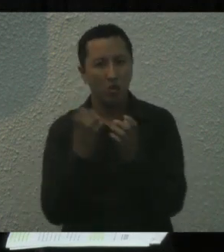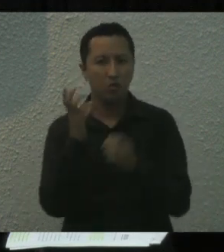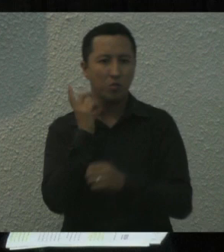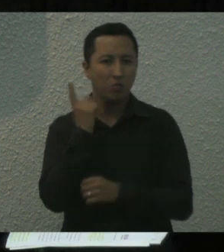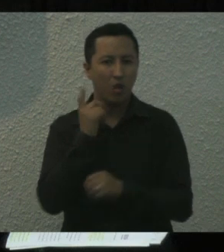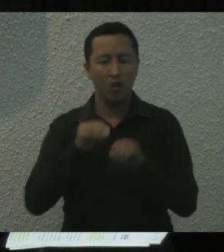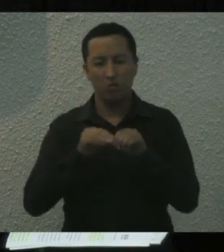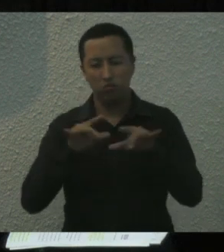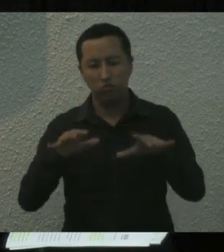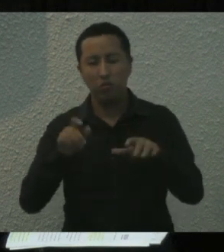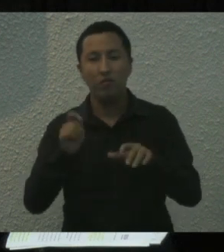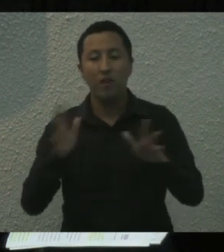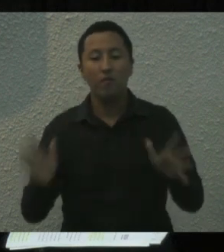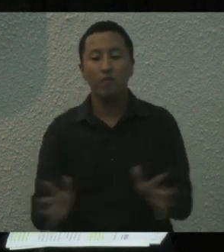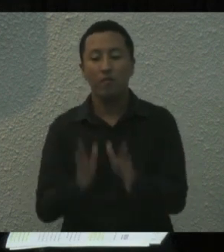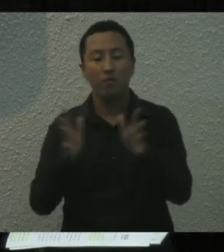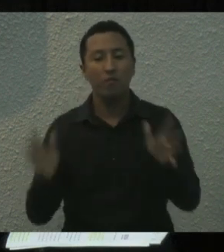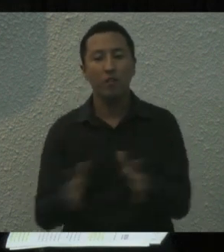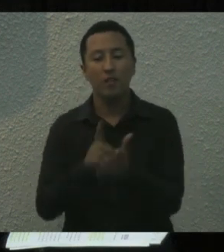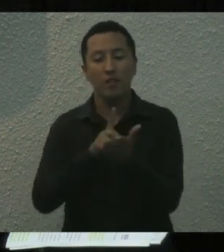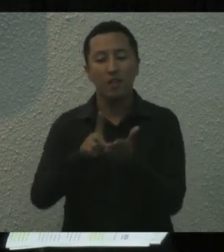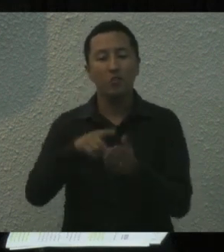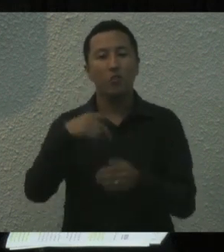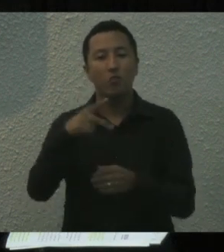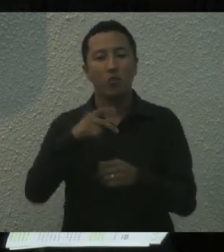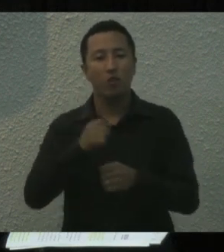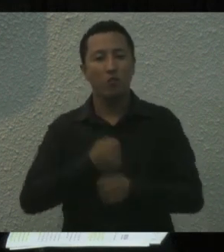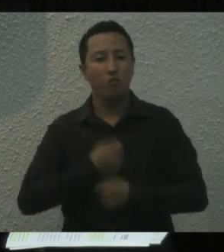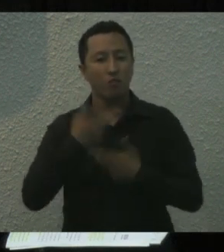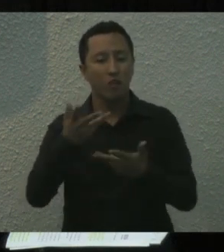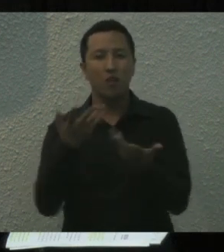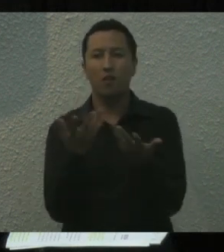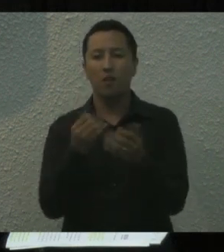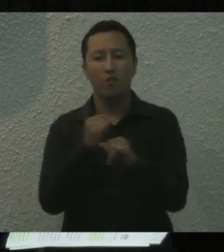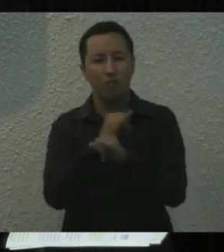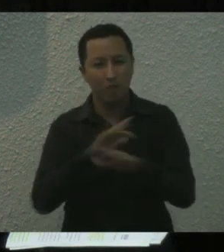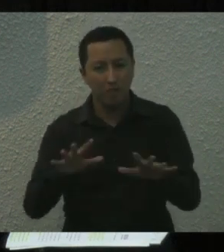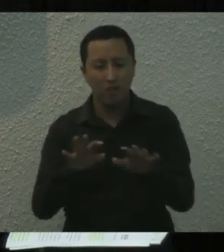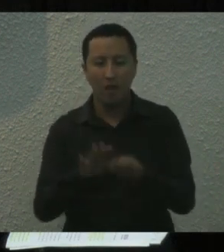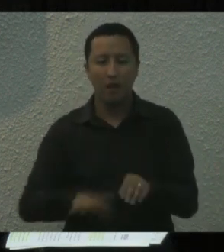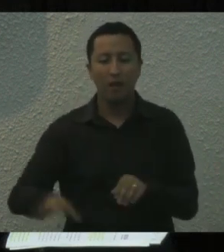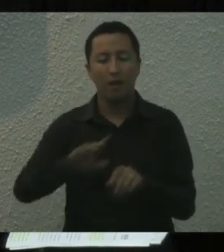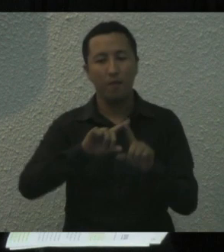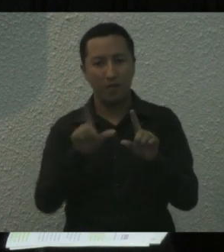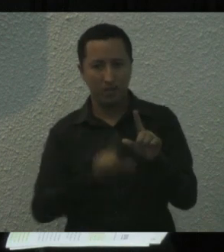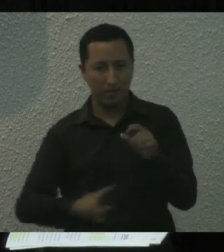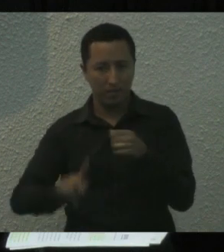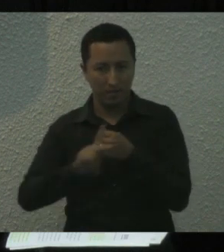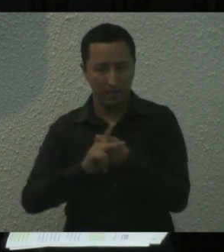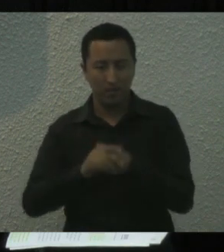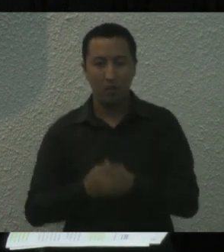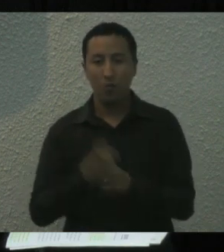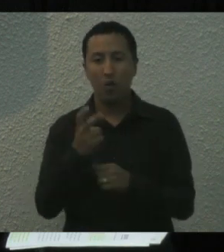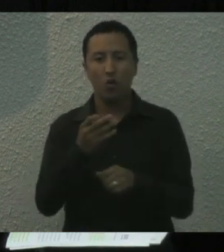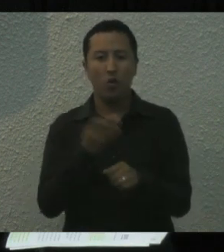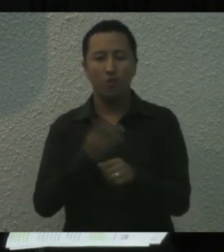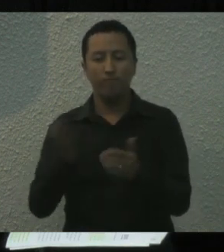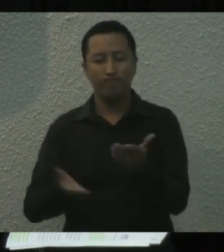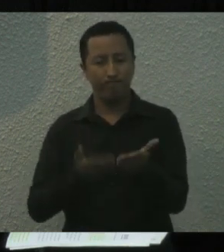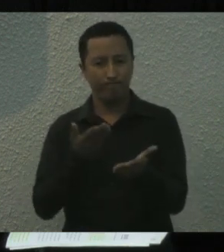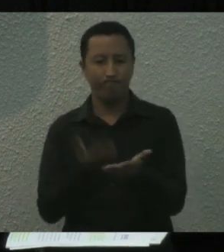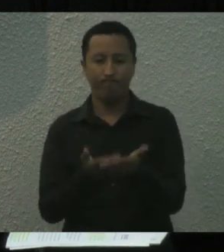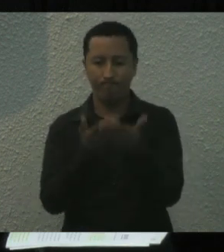inclusión, de proteger su derecho a la información en nuestro país. Esa es la razón fundamental de la presente iniciativa,